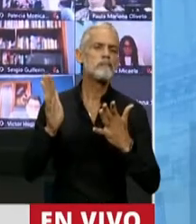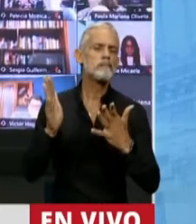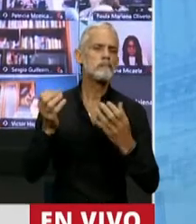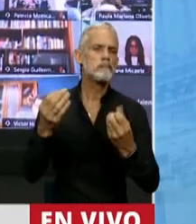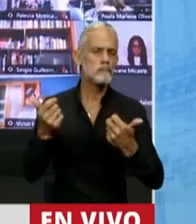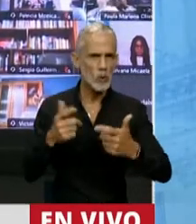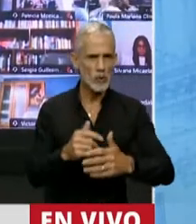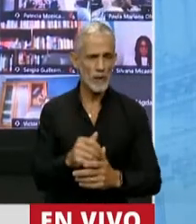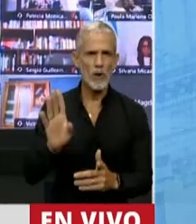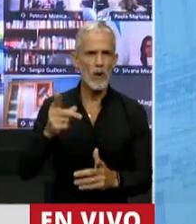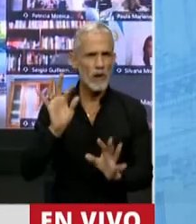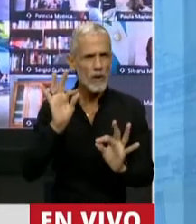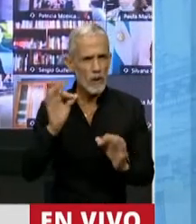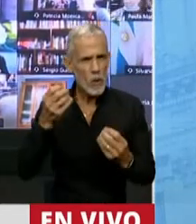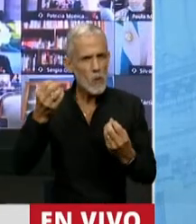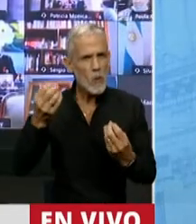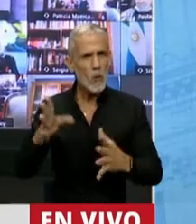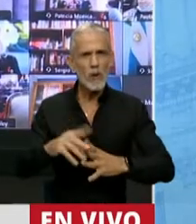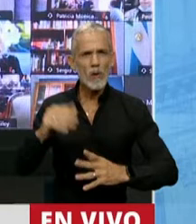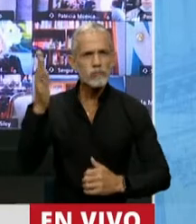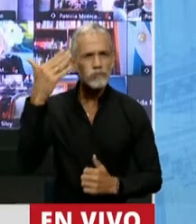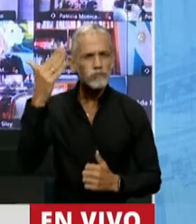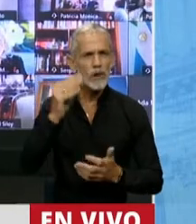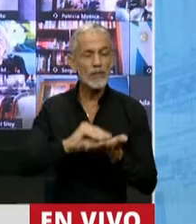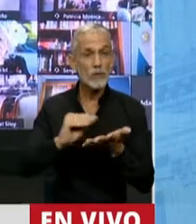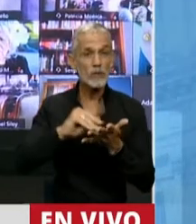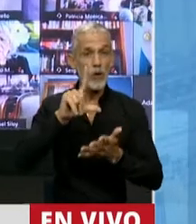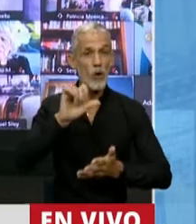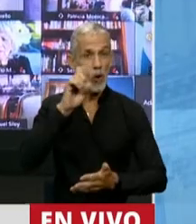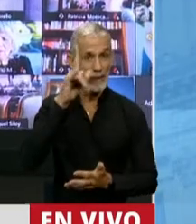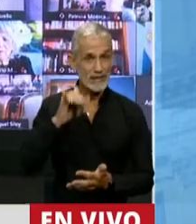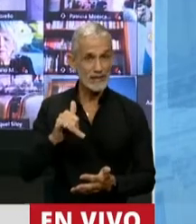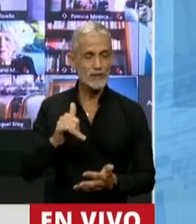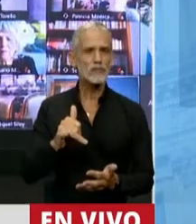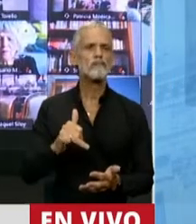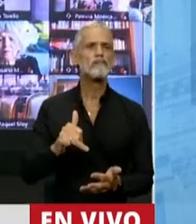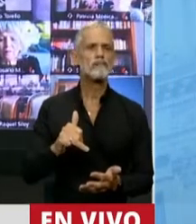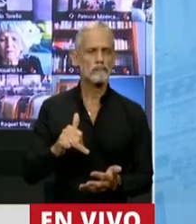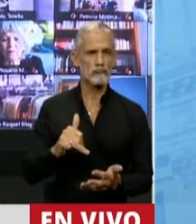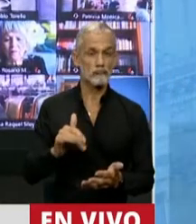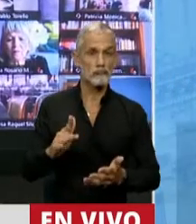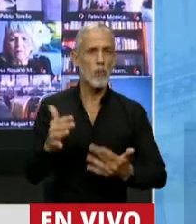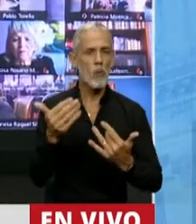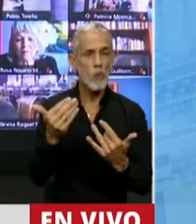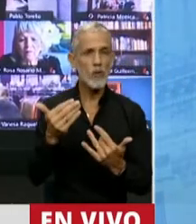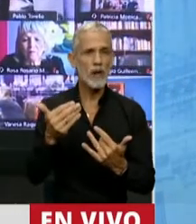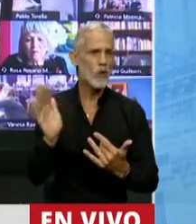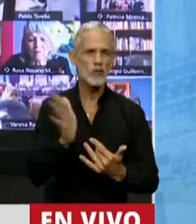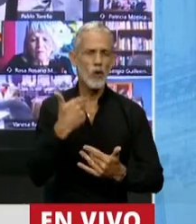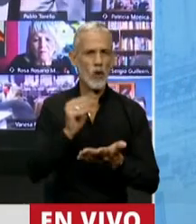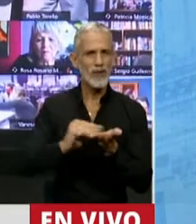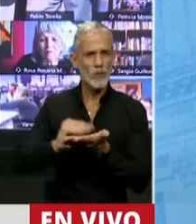exquisito el discurso del diputado López. Y si pudiéramos, deberíamos todos los